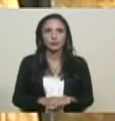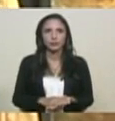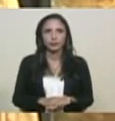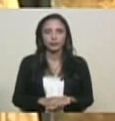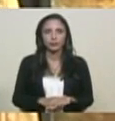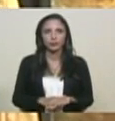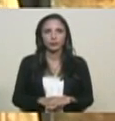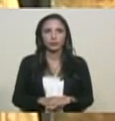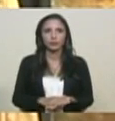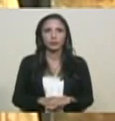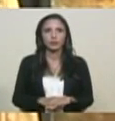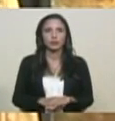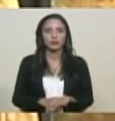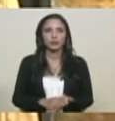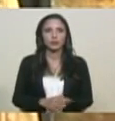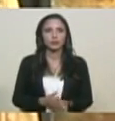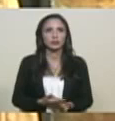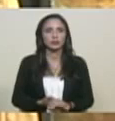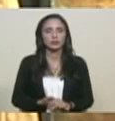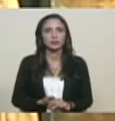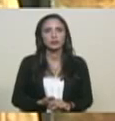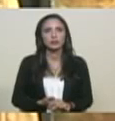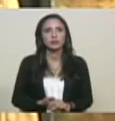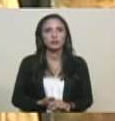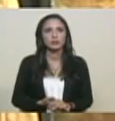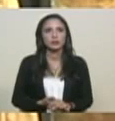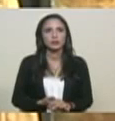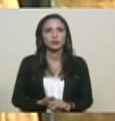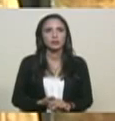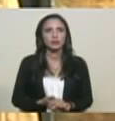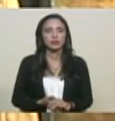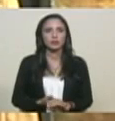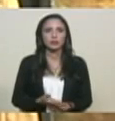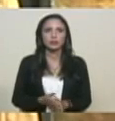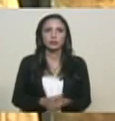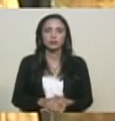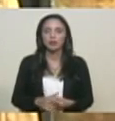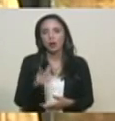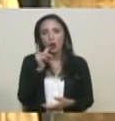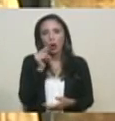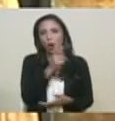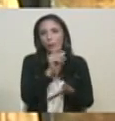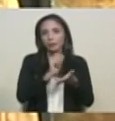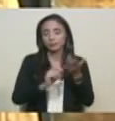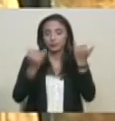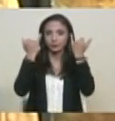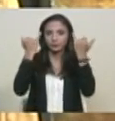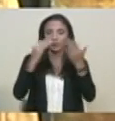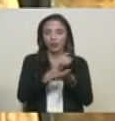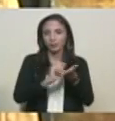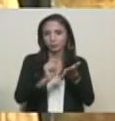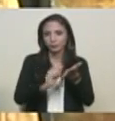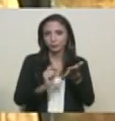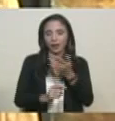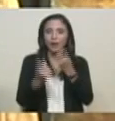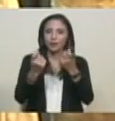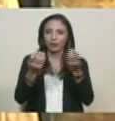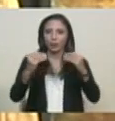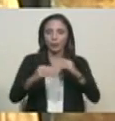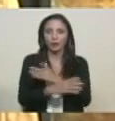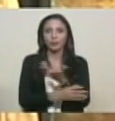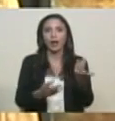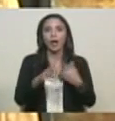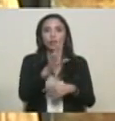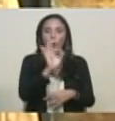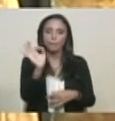Y en el sector, ¿verdad Ernesto? Ernesto es semántico, lingüístico. Y en el sector financiero asegurador será del